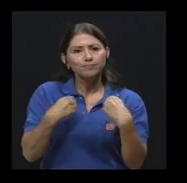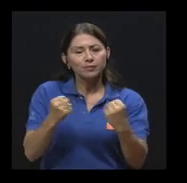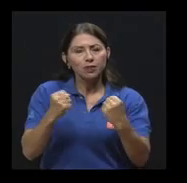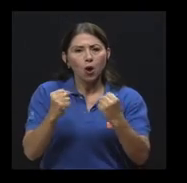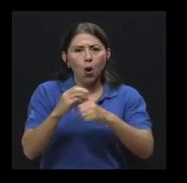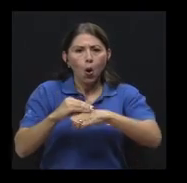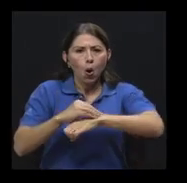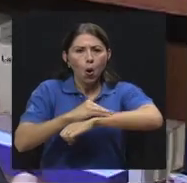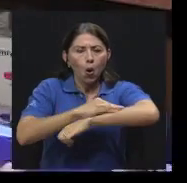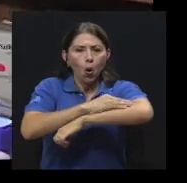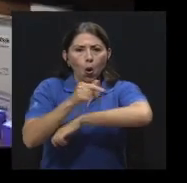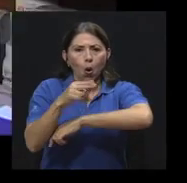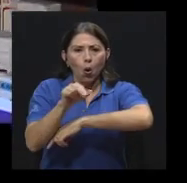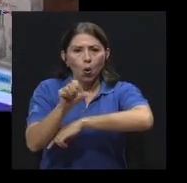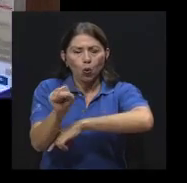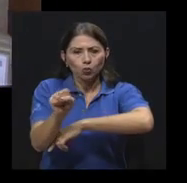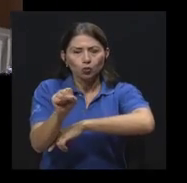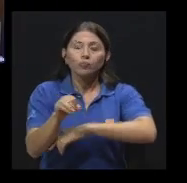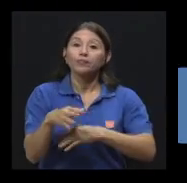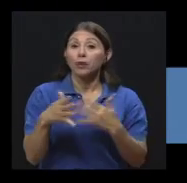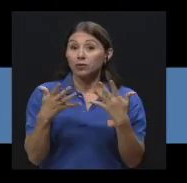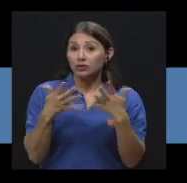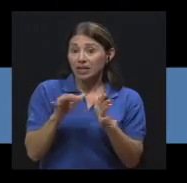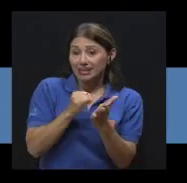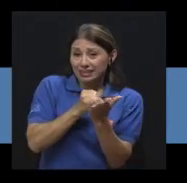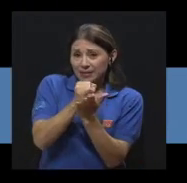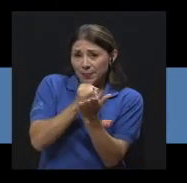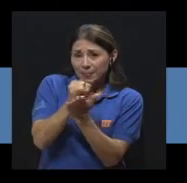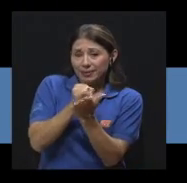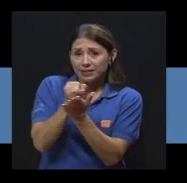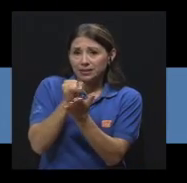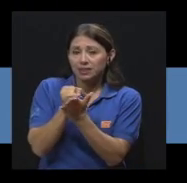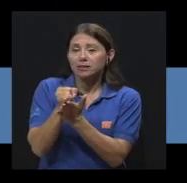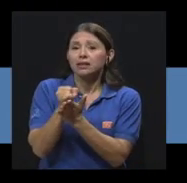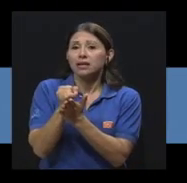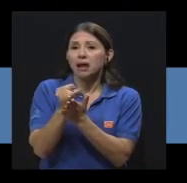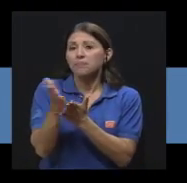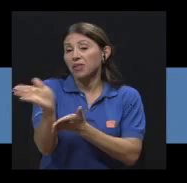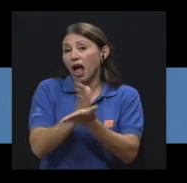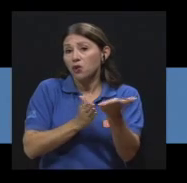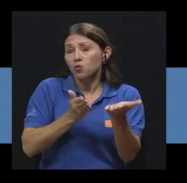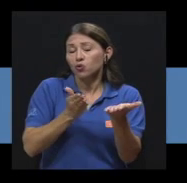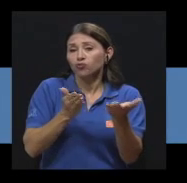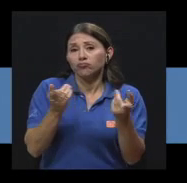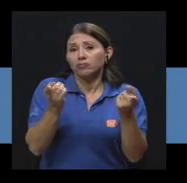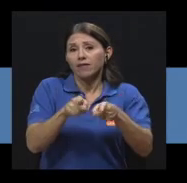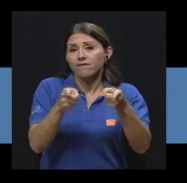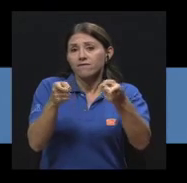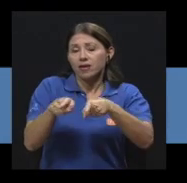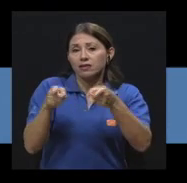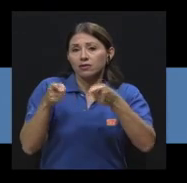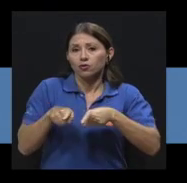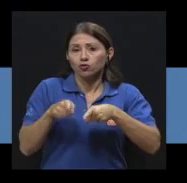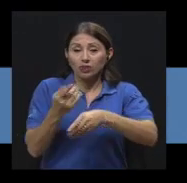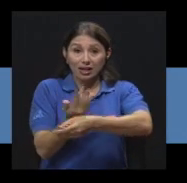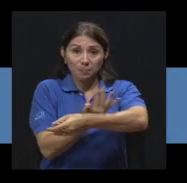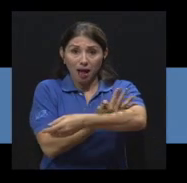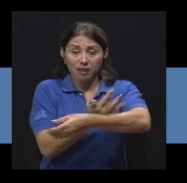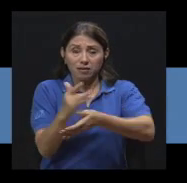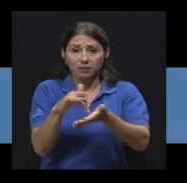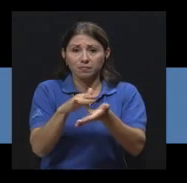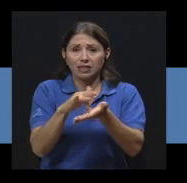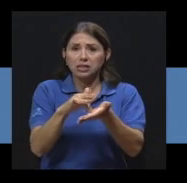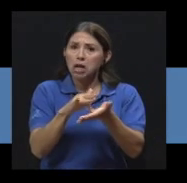los hongos en la piel. Cuando se investiga ya propiamente algunos de los efectos que tienen las